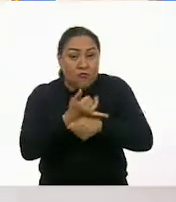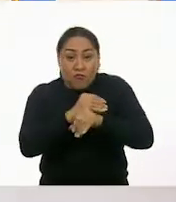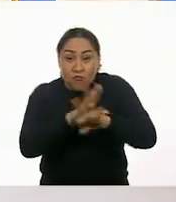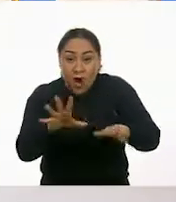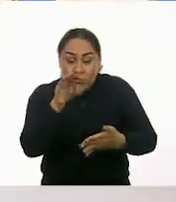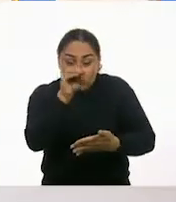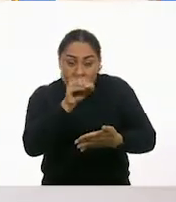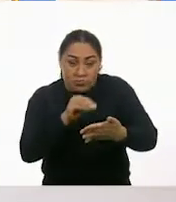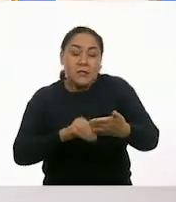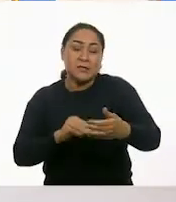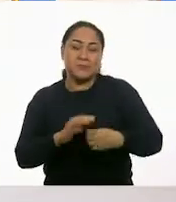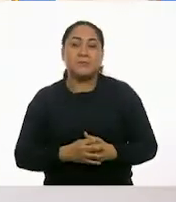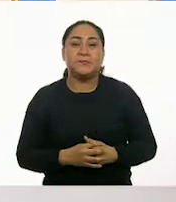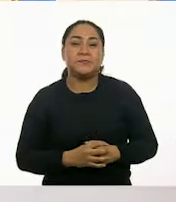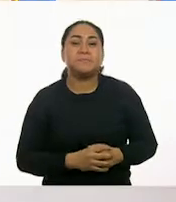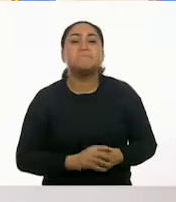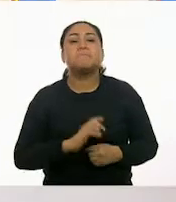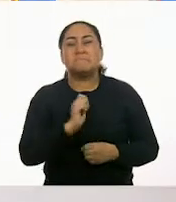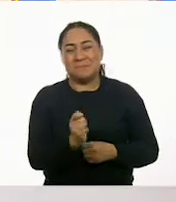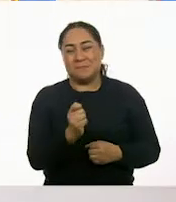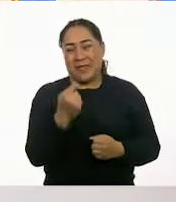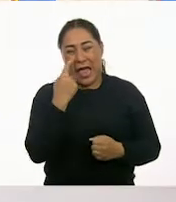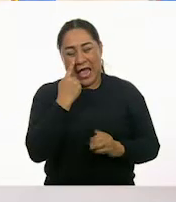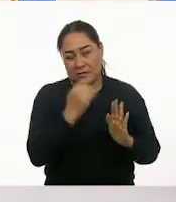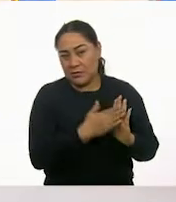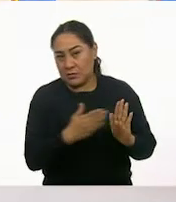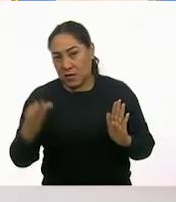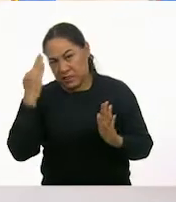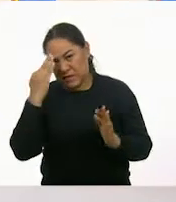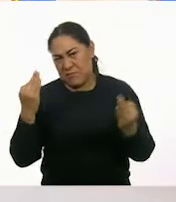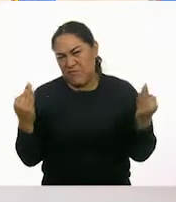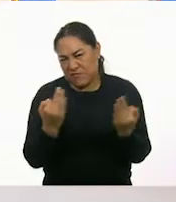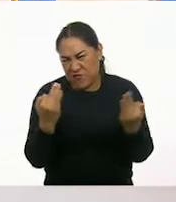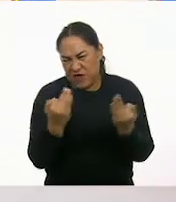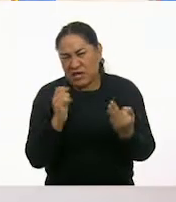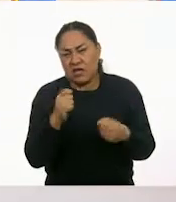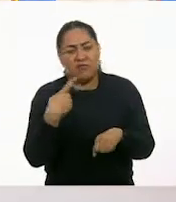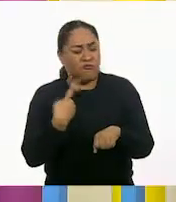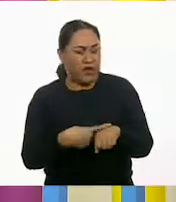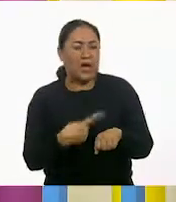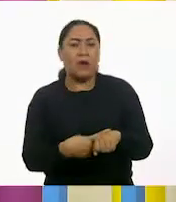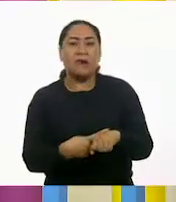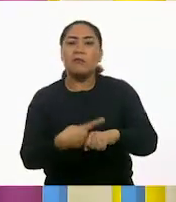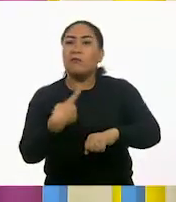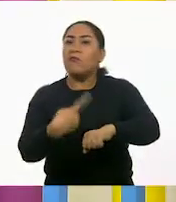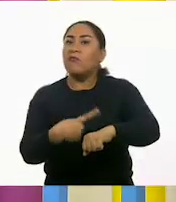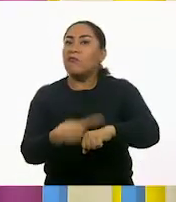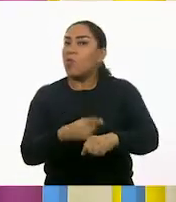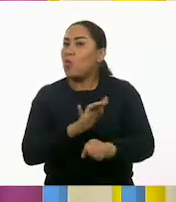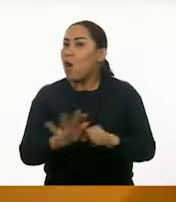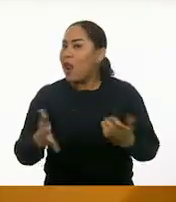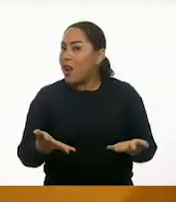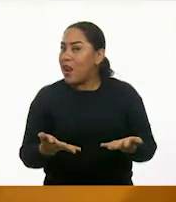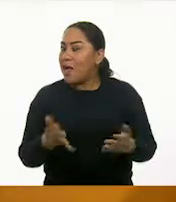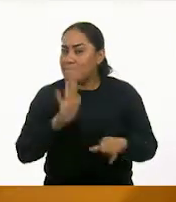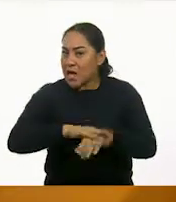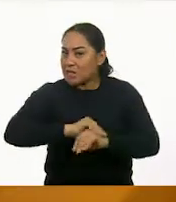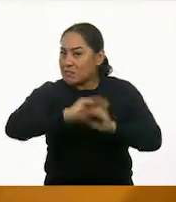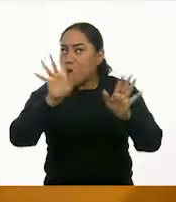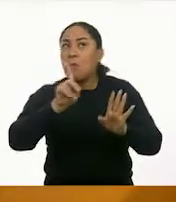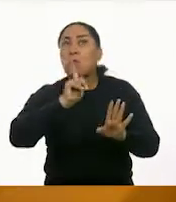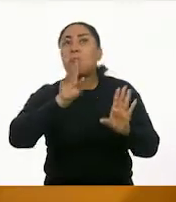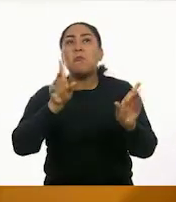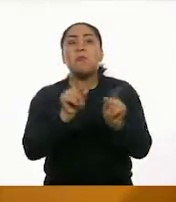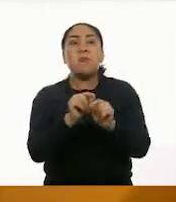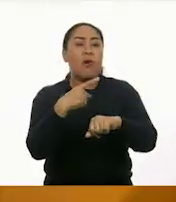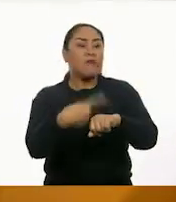Y, por ejemplo, hablamos de enfermedades durante el invierno, pero, ¿cuáles enfermedades? No estamos especificando en cuáles. ¿Te gustaría